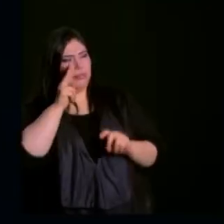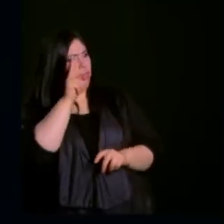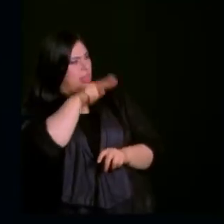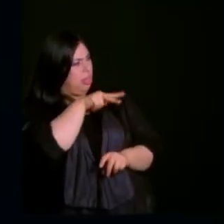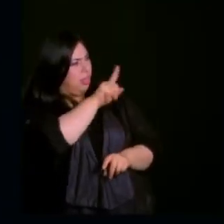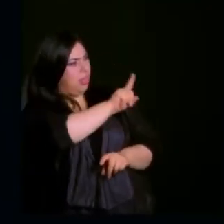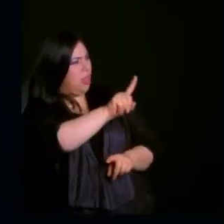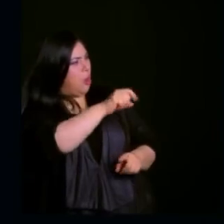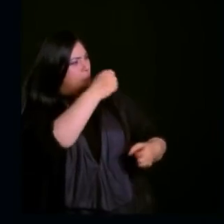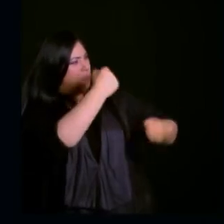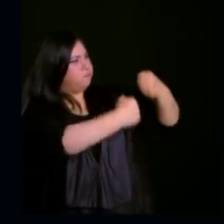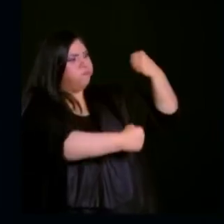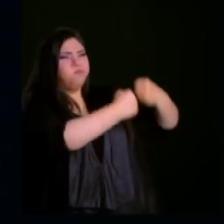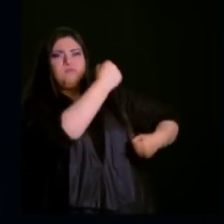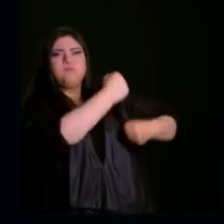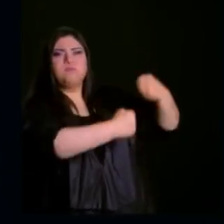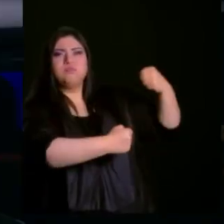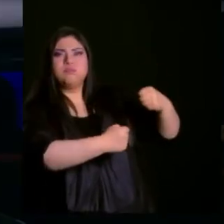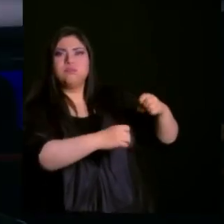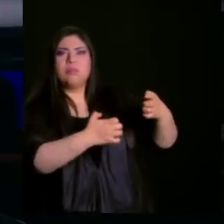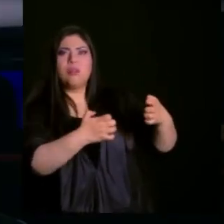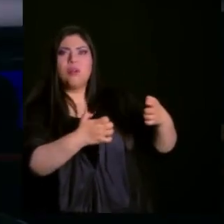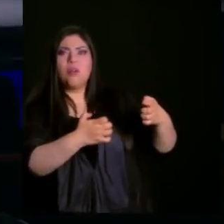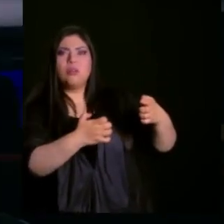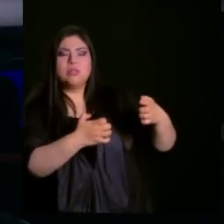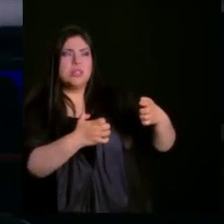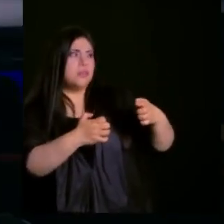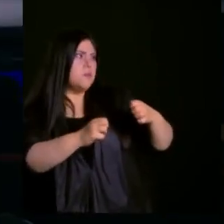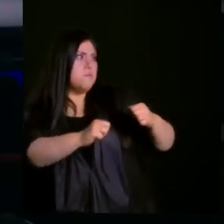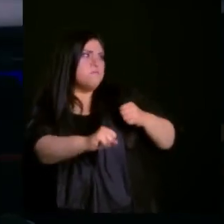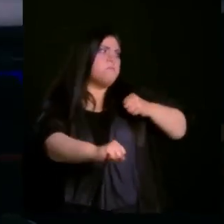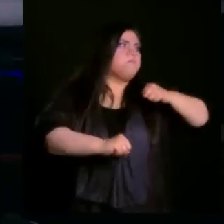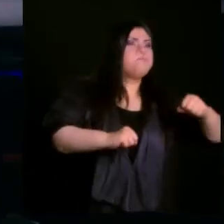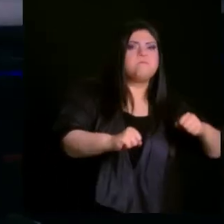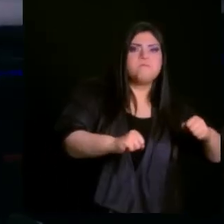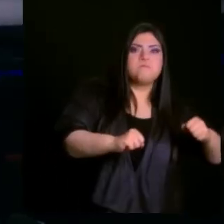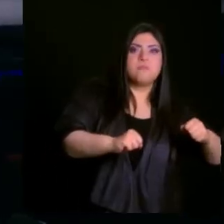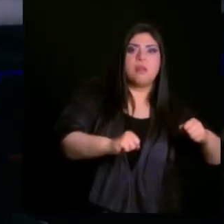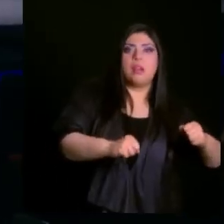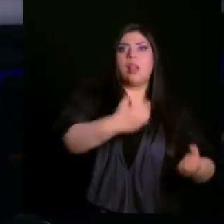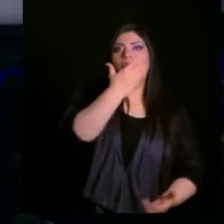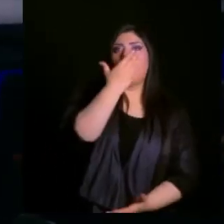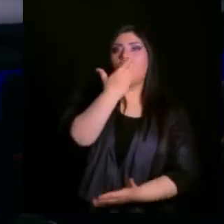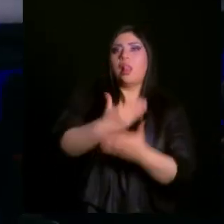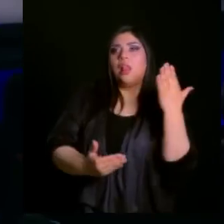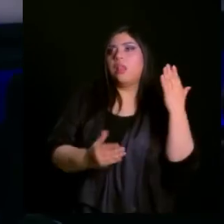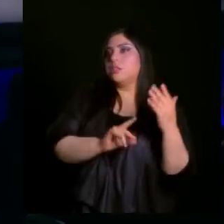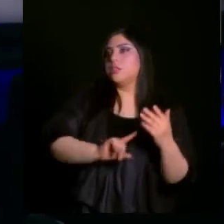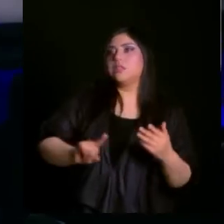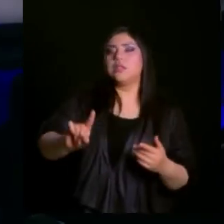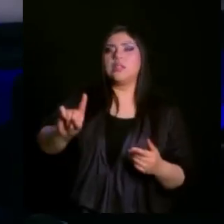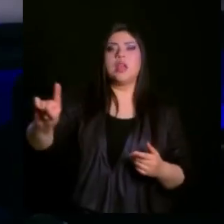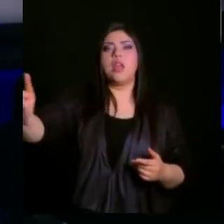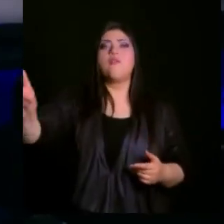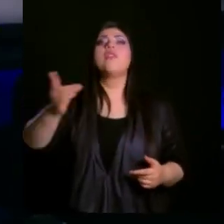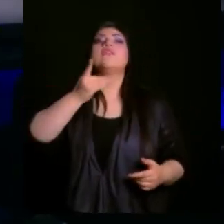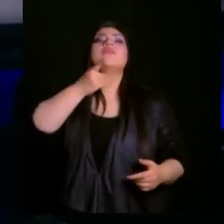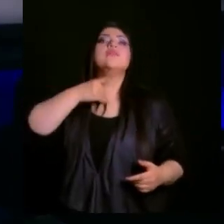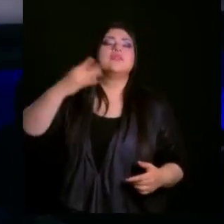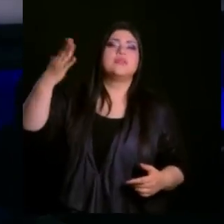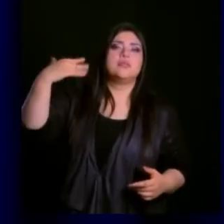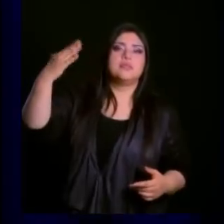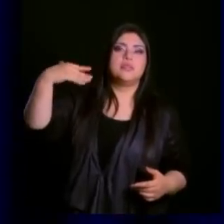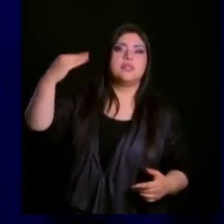tuvo que ir primero al exilio, al desierto. El tiempo de Josué llegó, a pesar de que se estaba